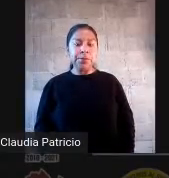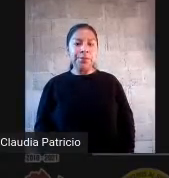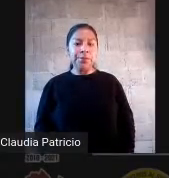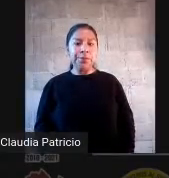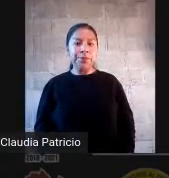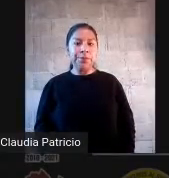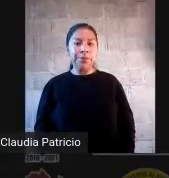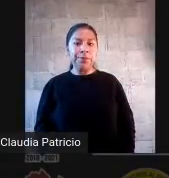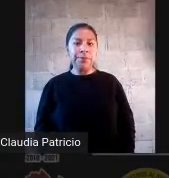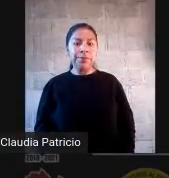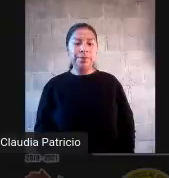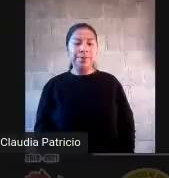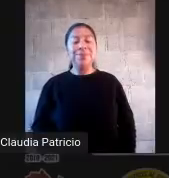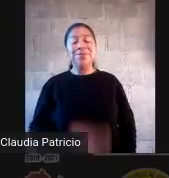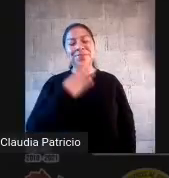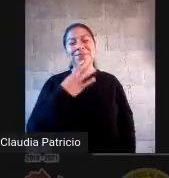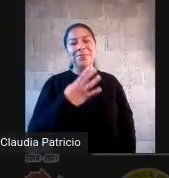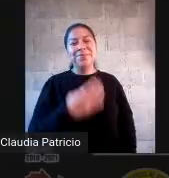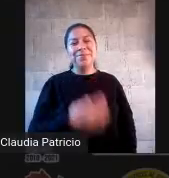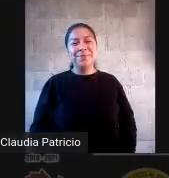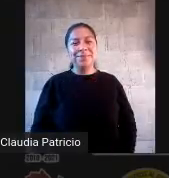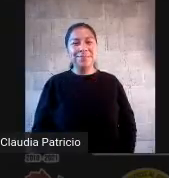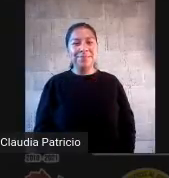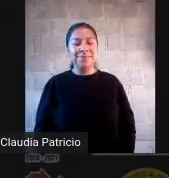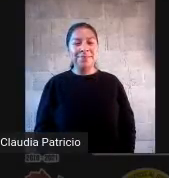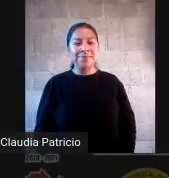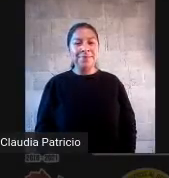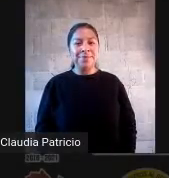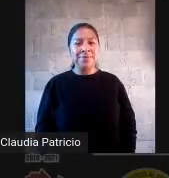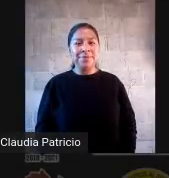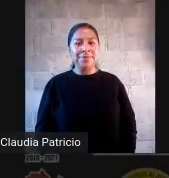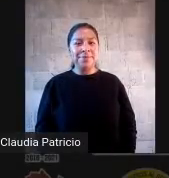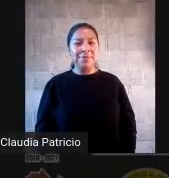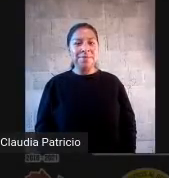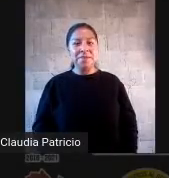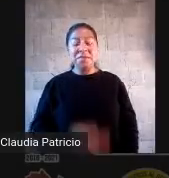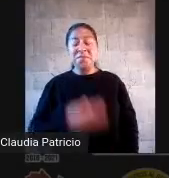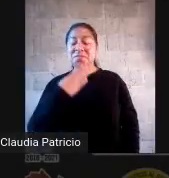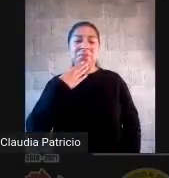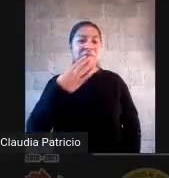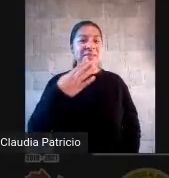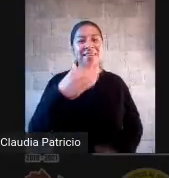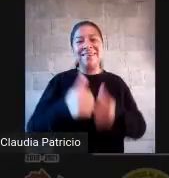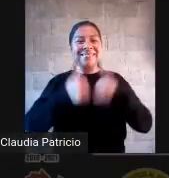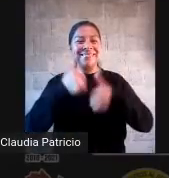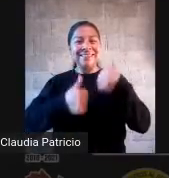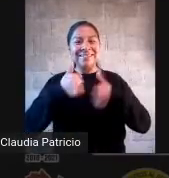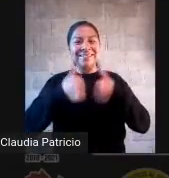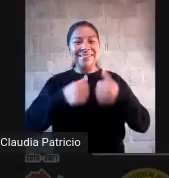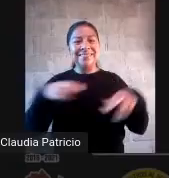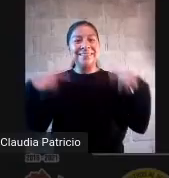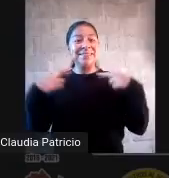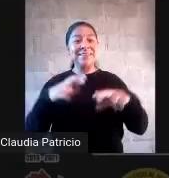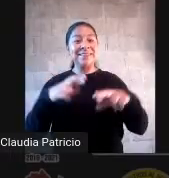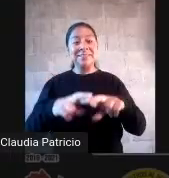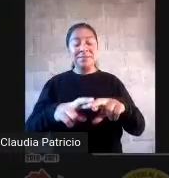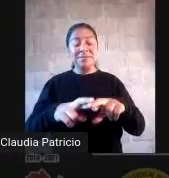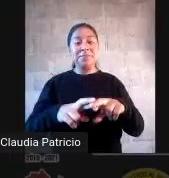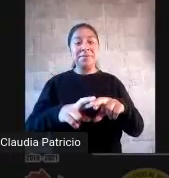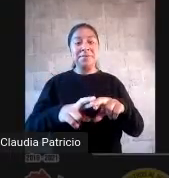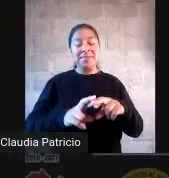Muy bien. Qué buena participación, maestros. Yo veo que están realmente expresando